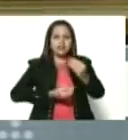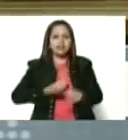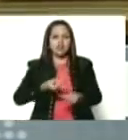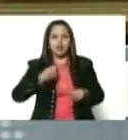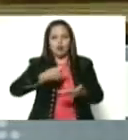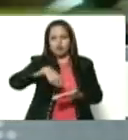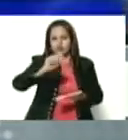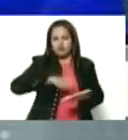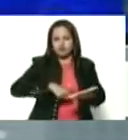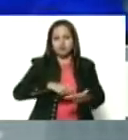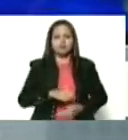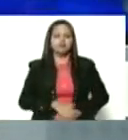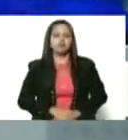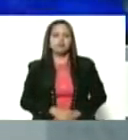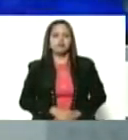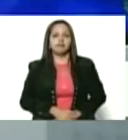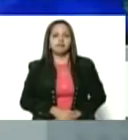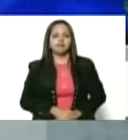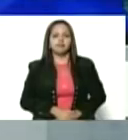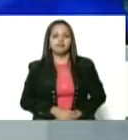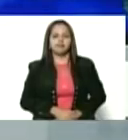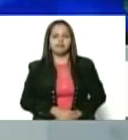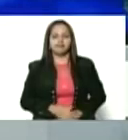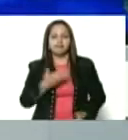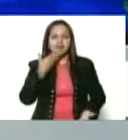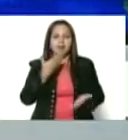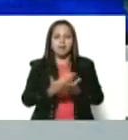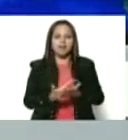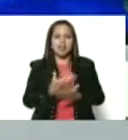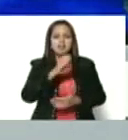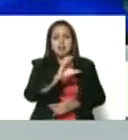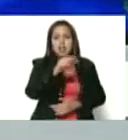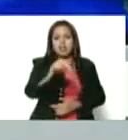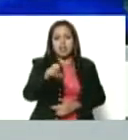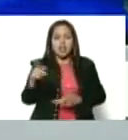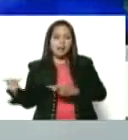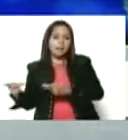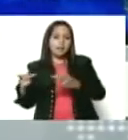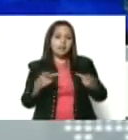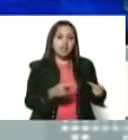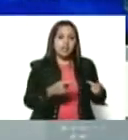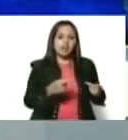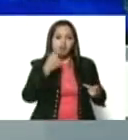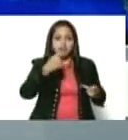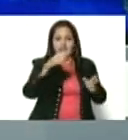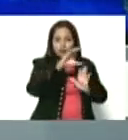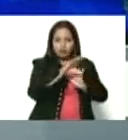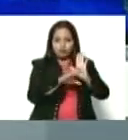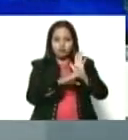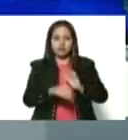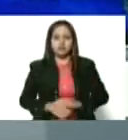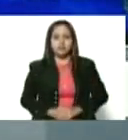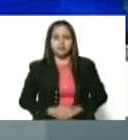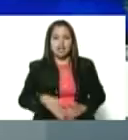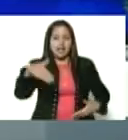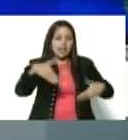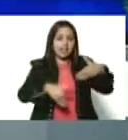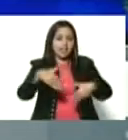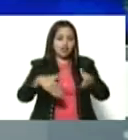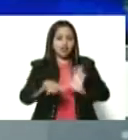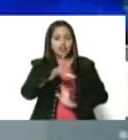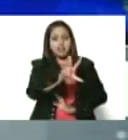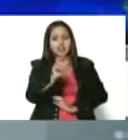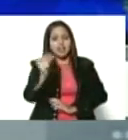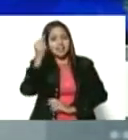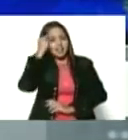firmar el decreto para pedirle al CNE que convocara, de acuerdo a la Constitución, las elecciones en 30